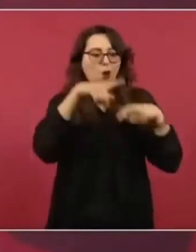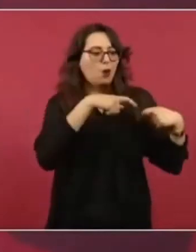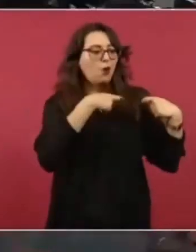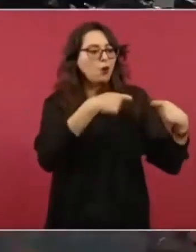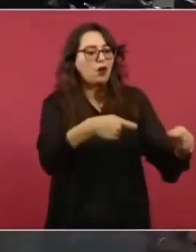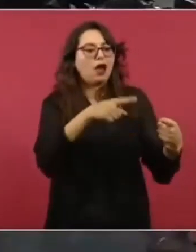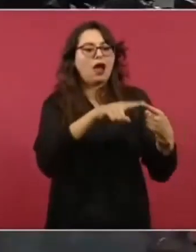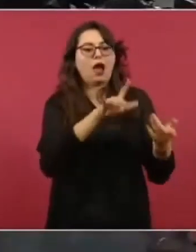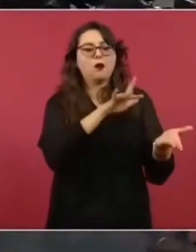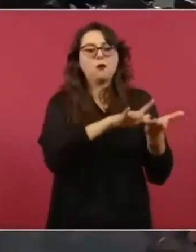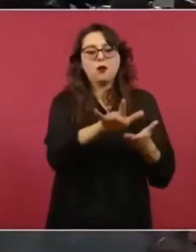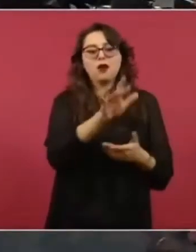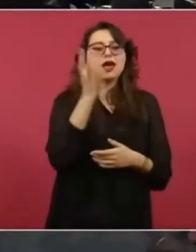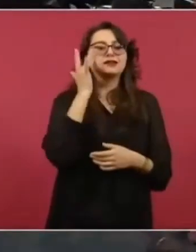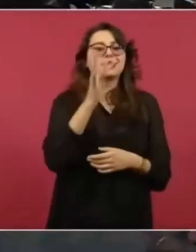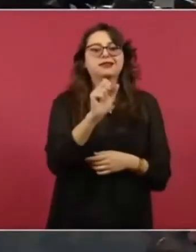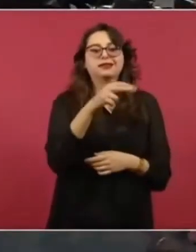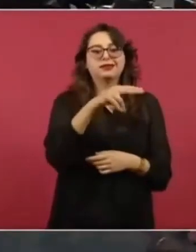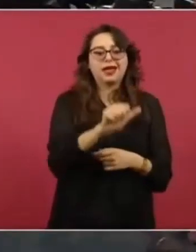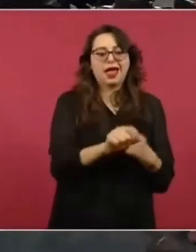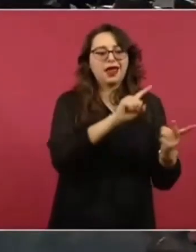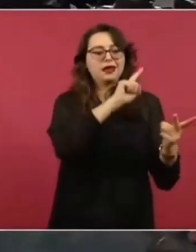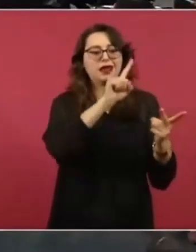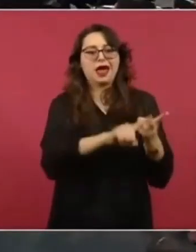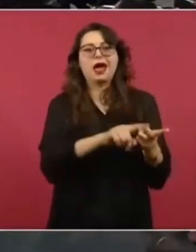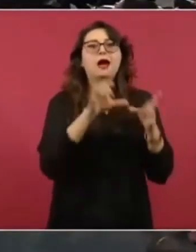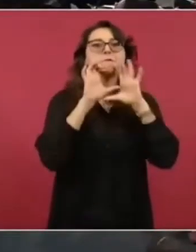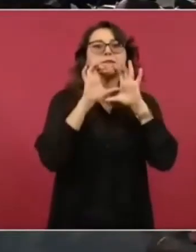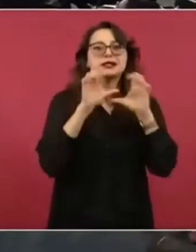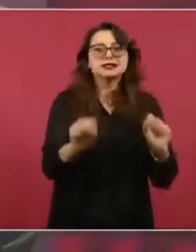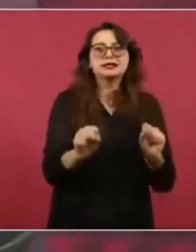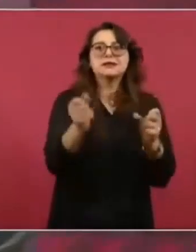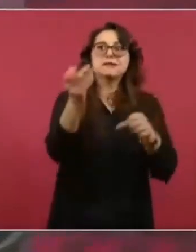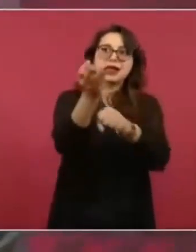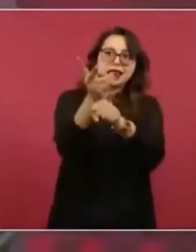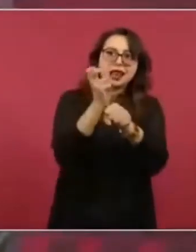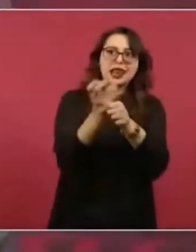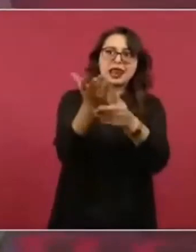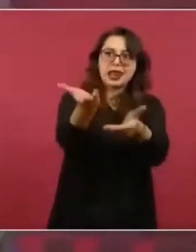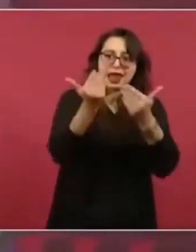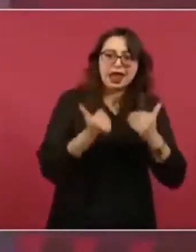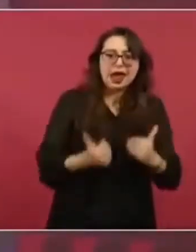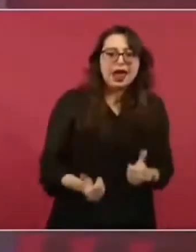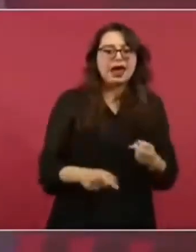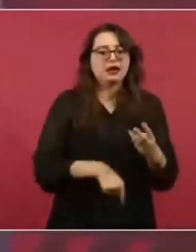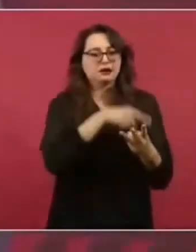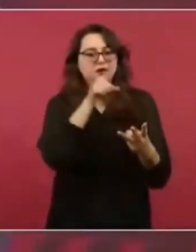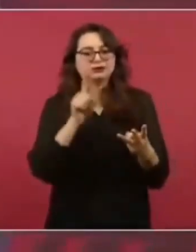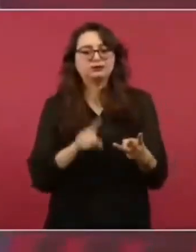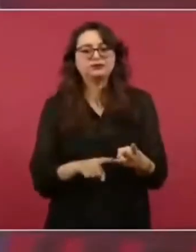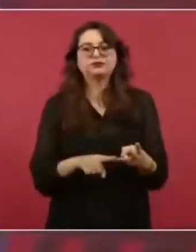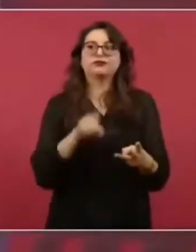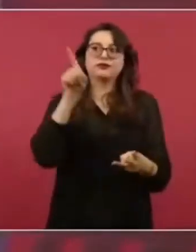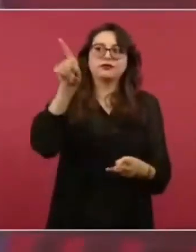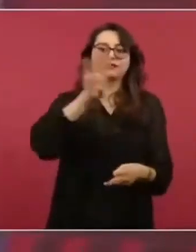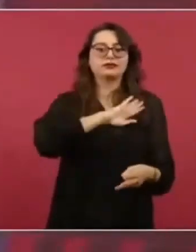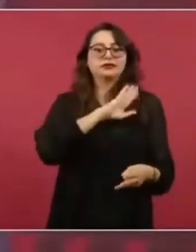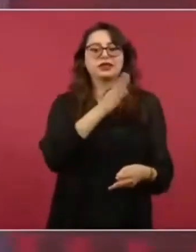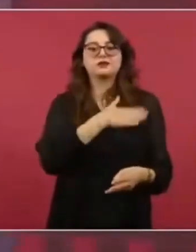Acuérdense de fueron a buscar a Maximiliano. Acuérdense de nos van a acusar